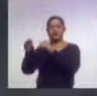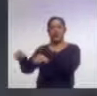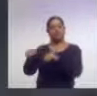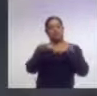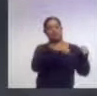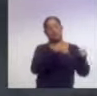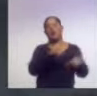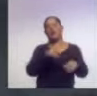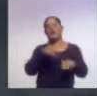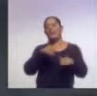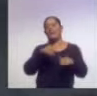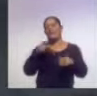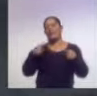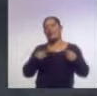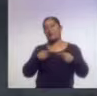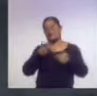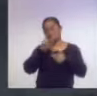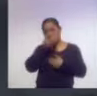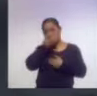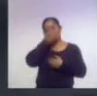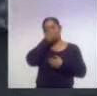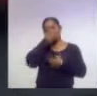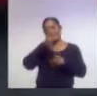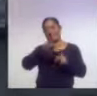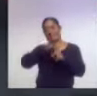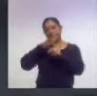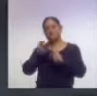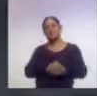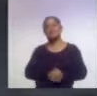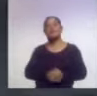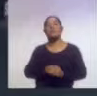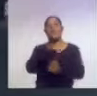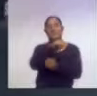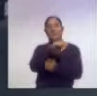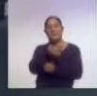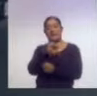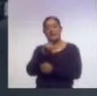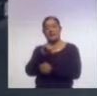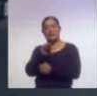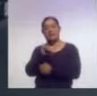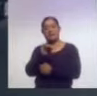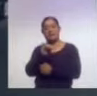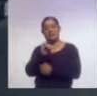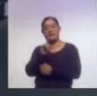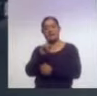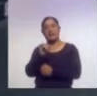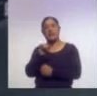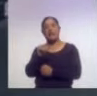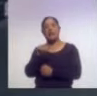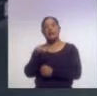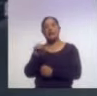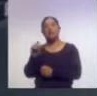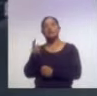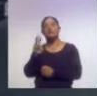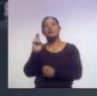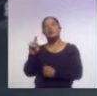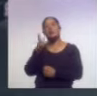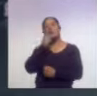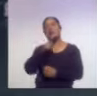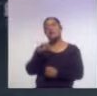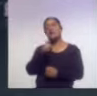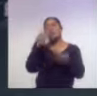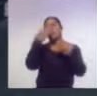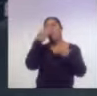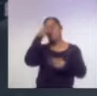El subsecretario de Relaciones Exteriores para América Latina y el Caribe, Maximiliano Reyes, adelantó que México recibirá del Banco Interamericano de